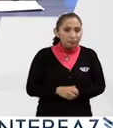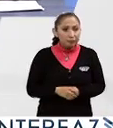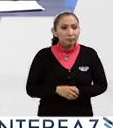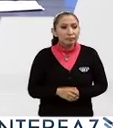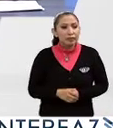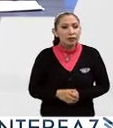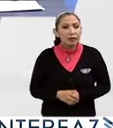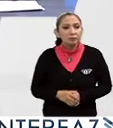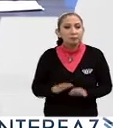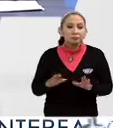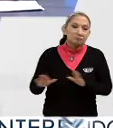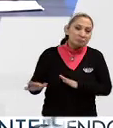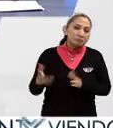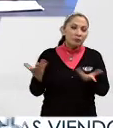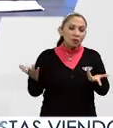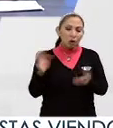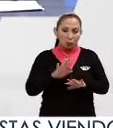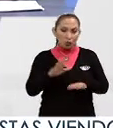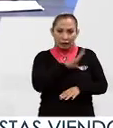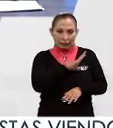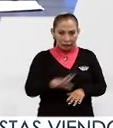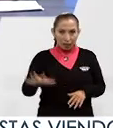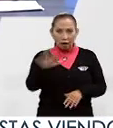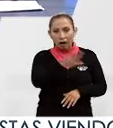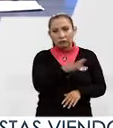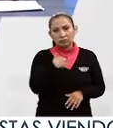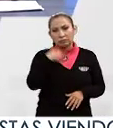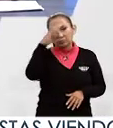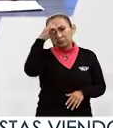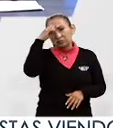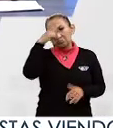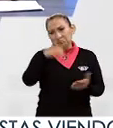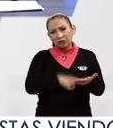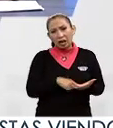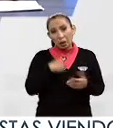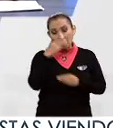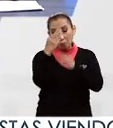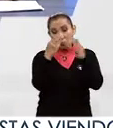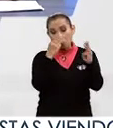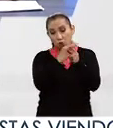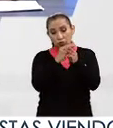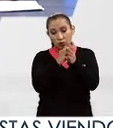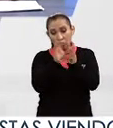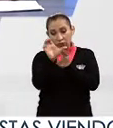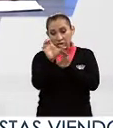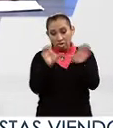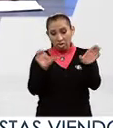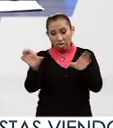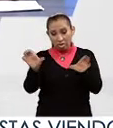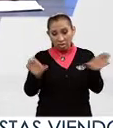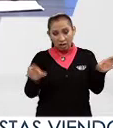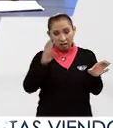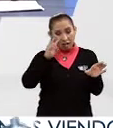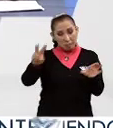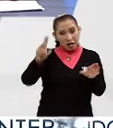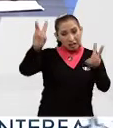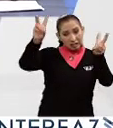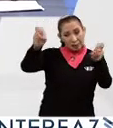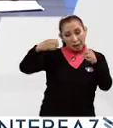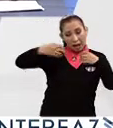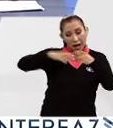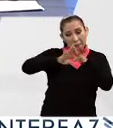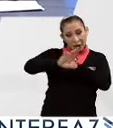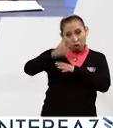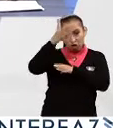En términos generales, bueno, yo creo que el mundo se va dividiendo más claramente en torno al tema de la